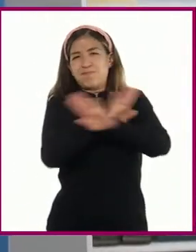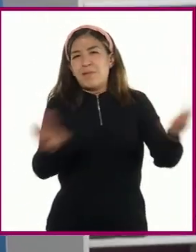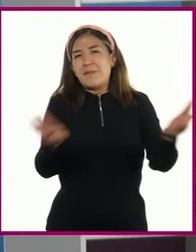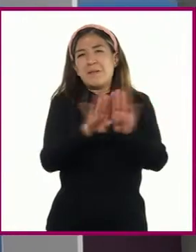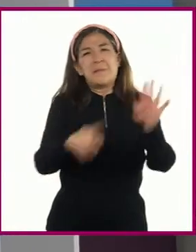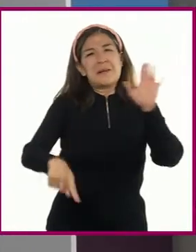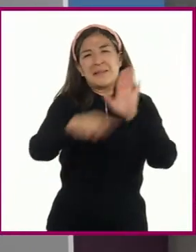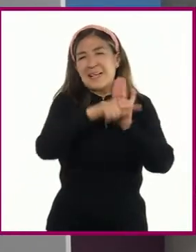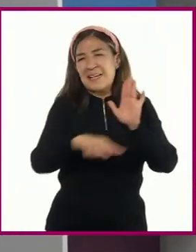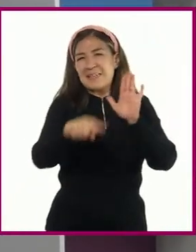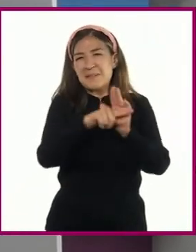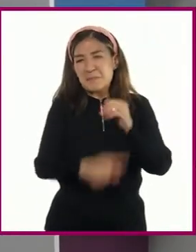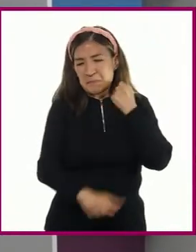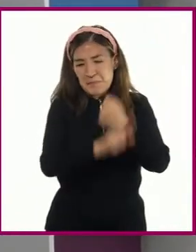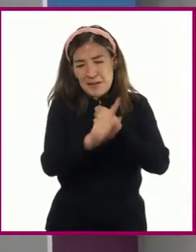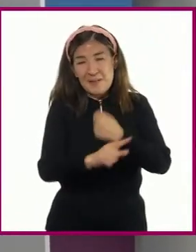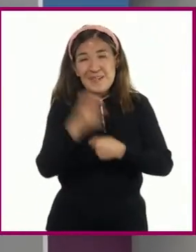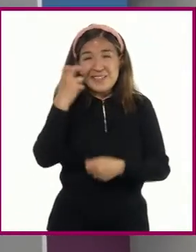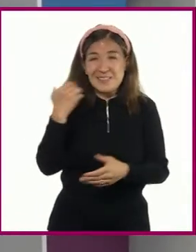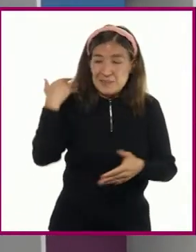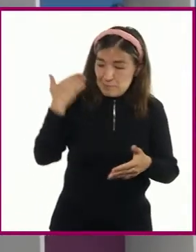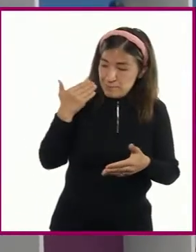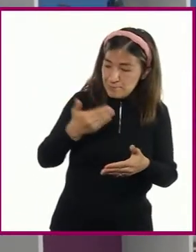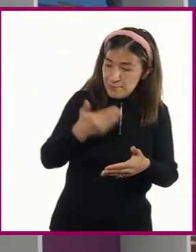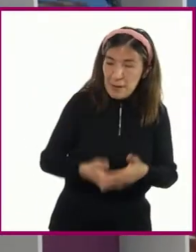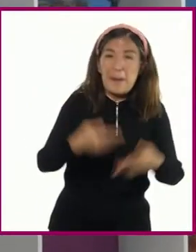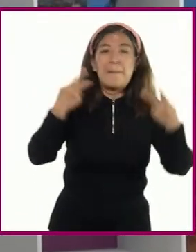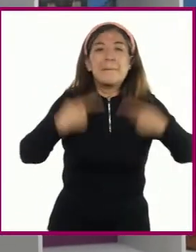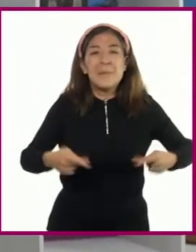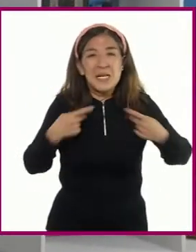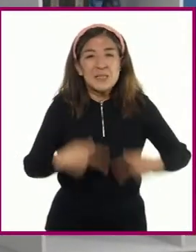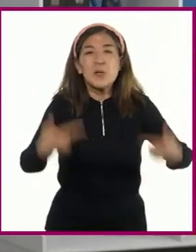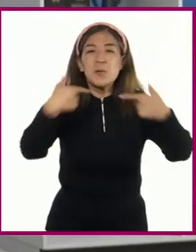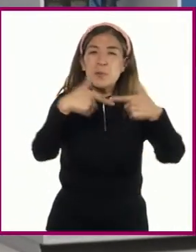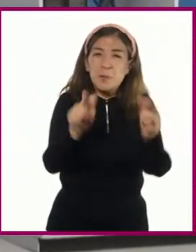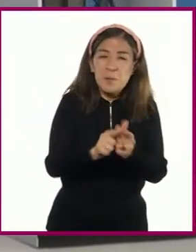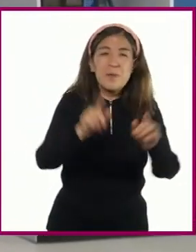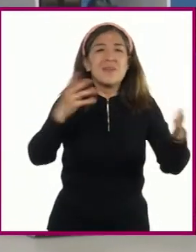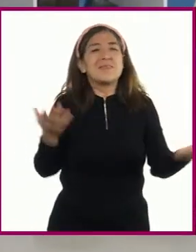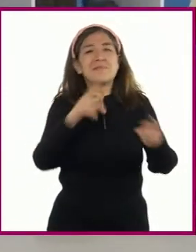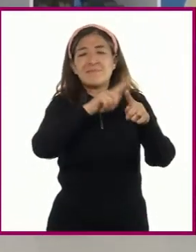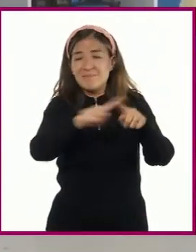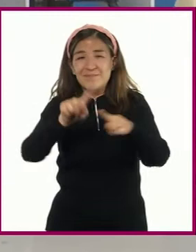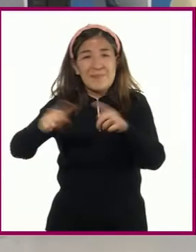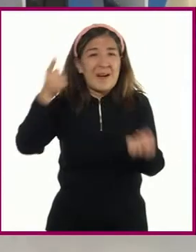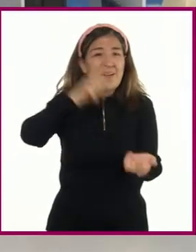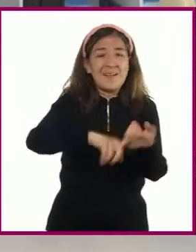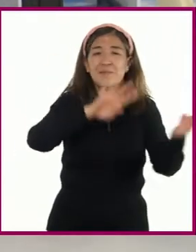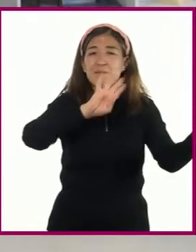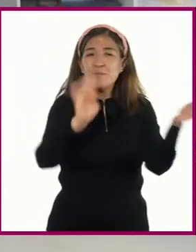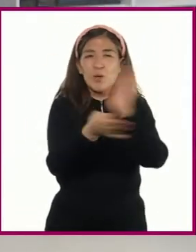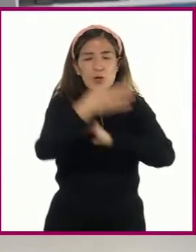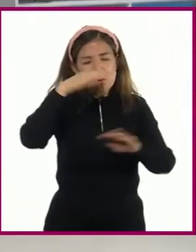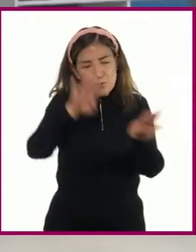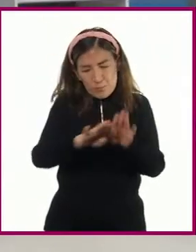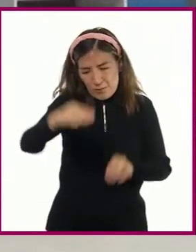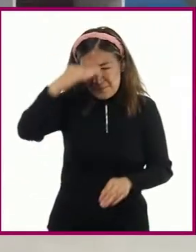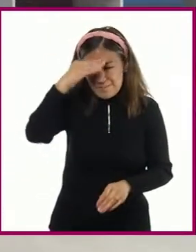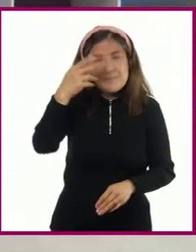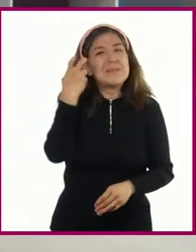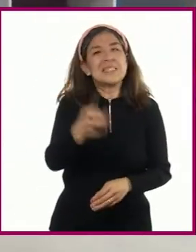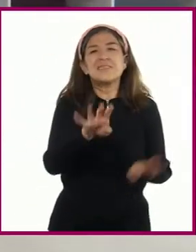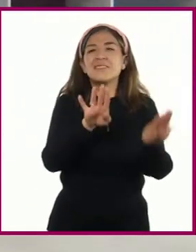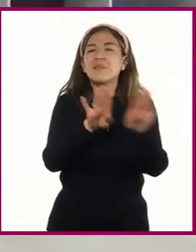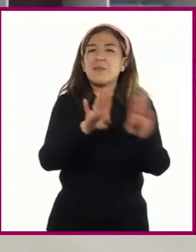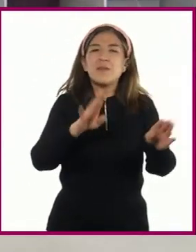resolver conflictos, en las últimas décadas, personas, grupos y naciones de todo el mundo han trabajado para rechazar el uso de la